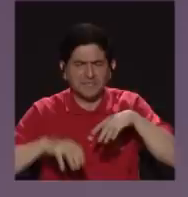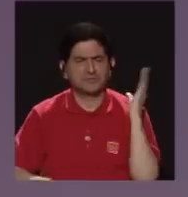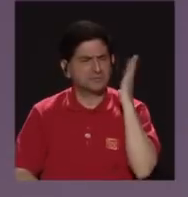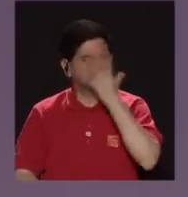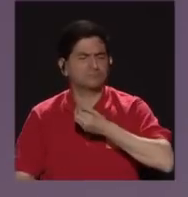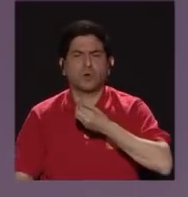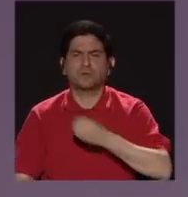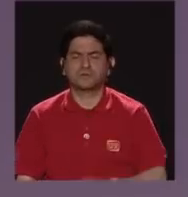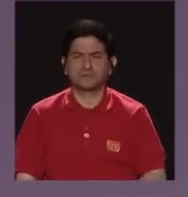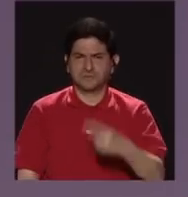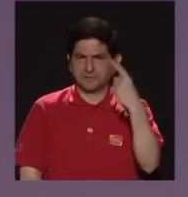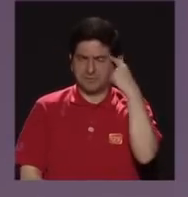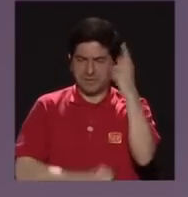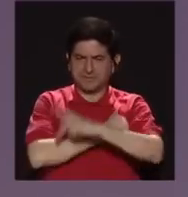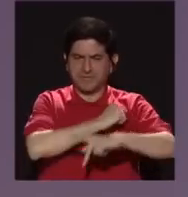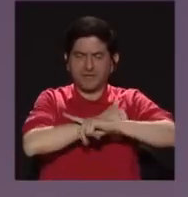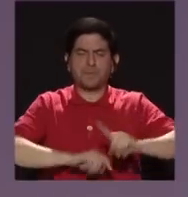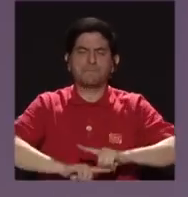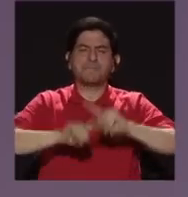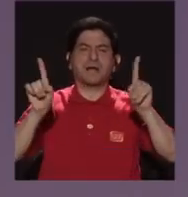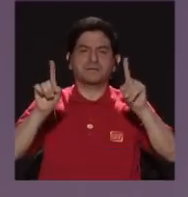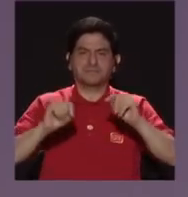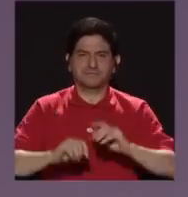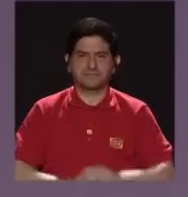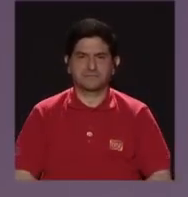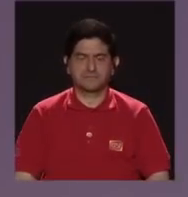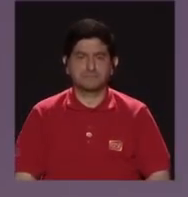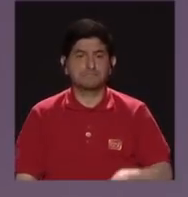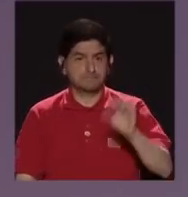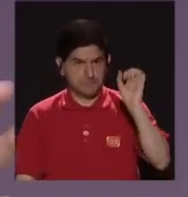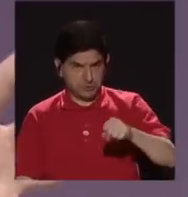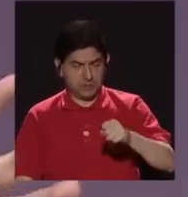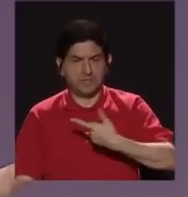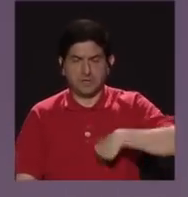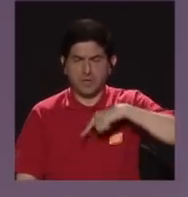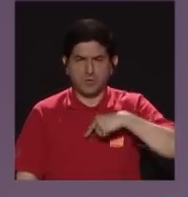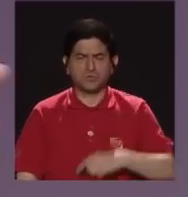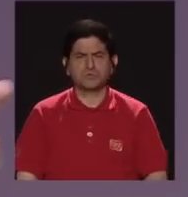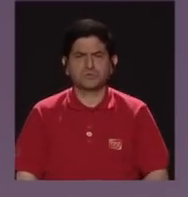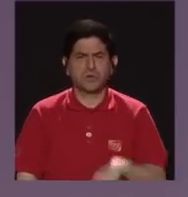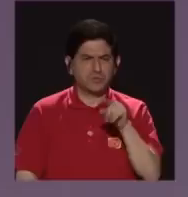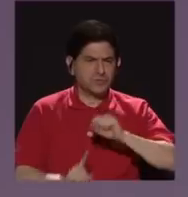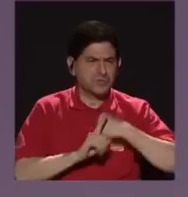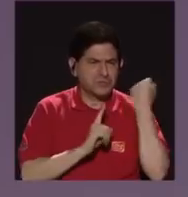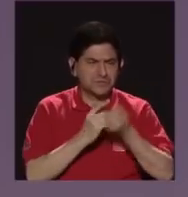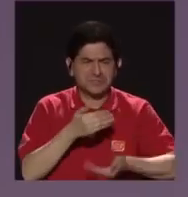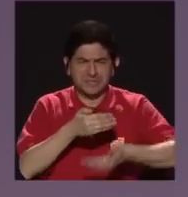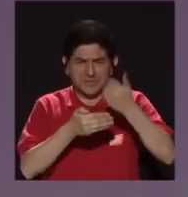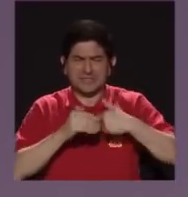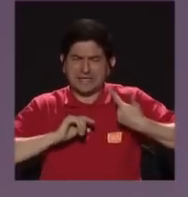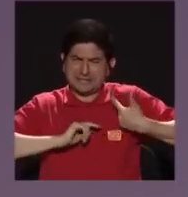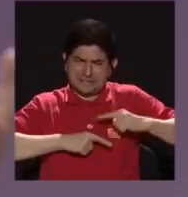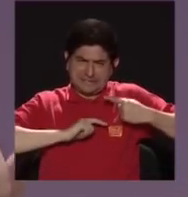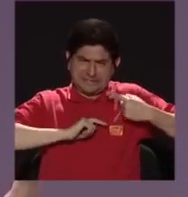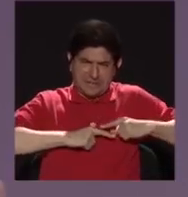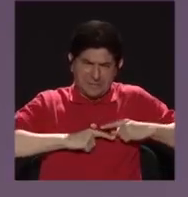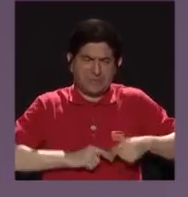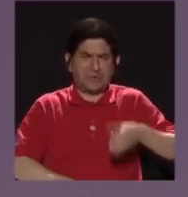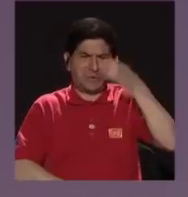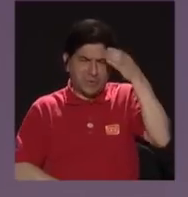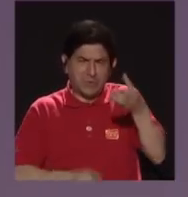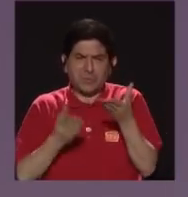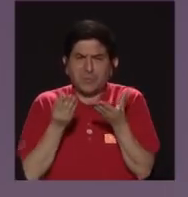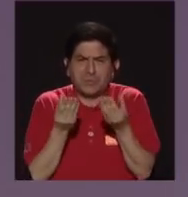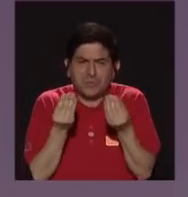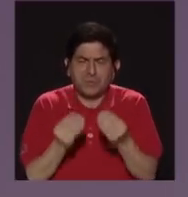hermosas para un país distinto, o sea, si bien es cierto, estamos hundidos en eso que les decía, en ese dolor, en la cultura del